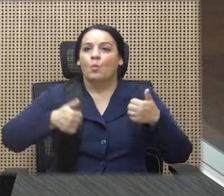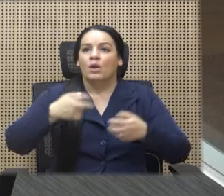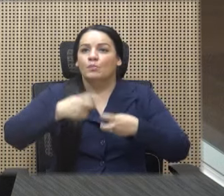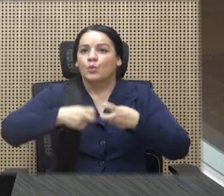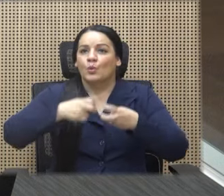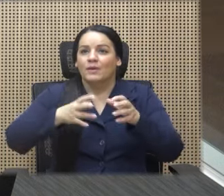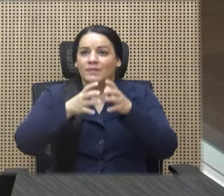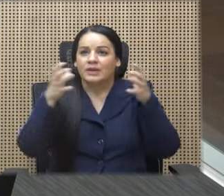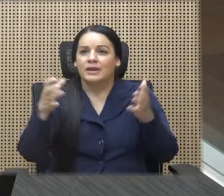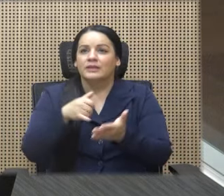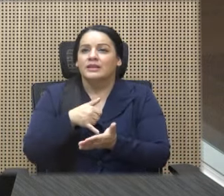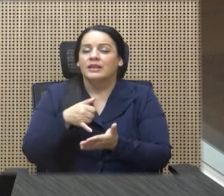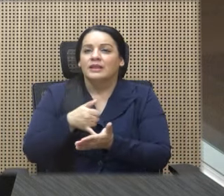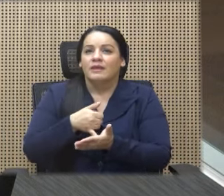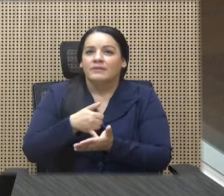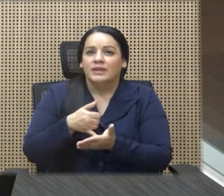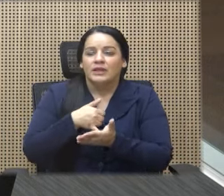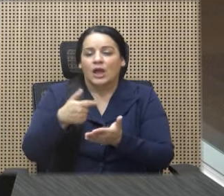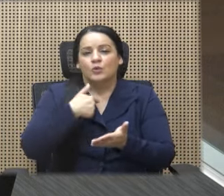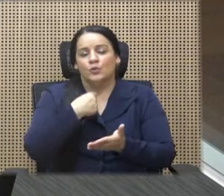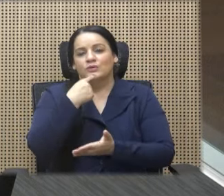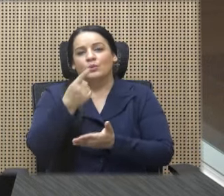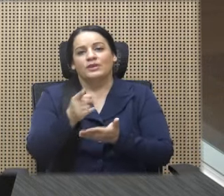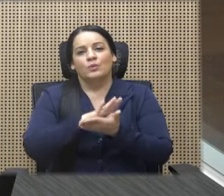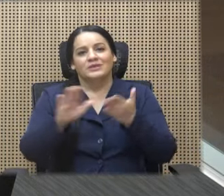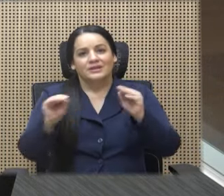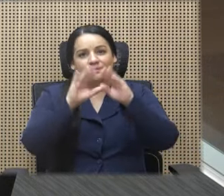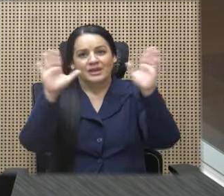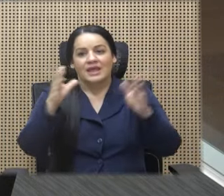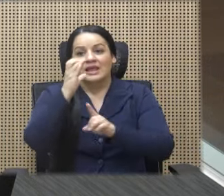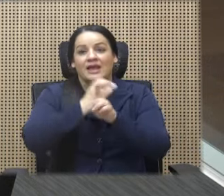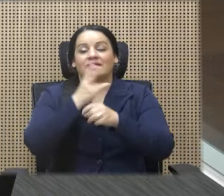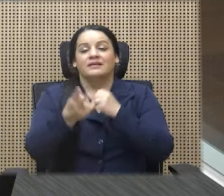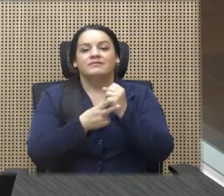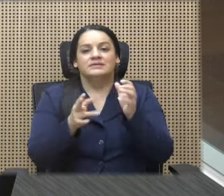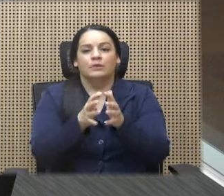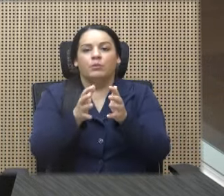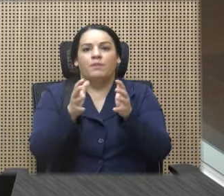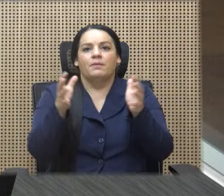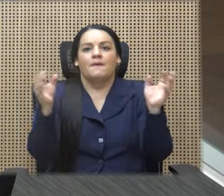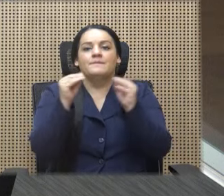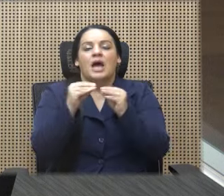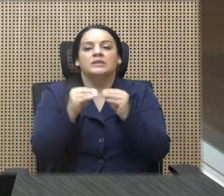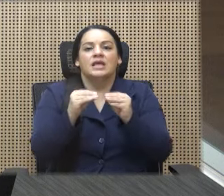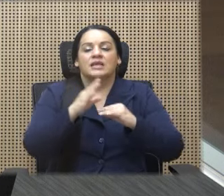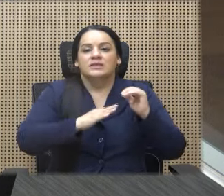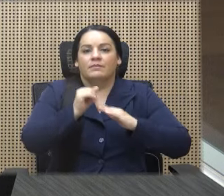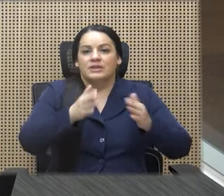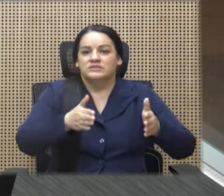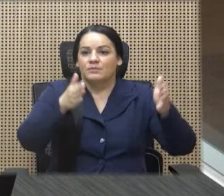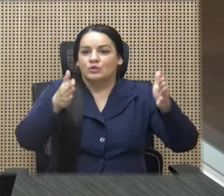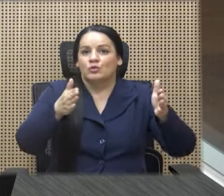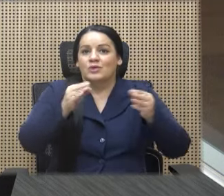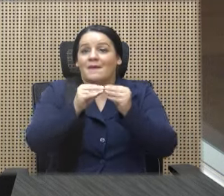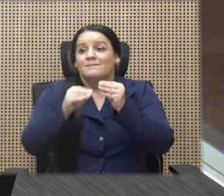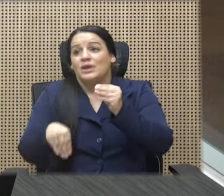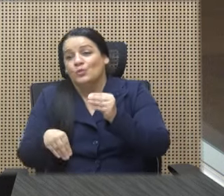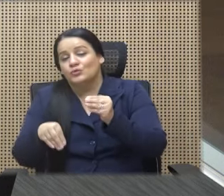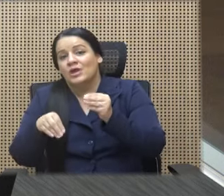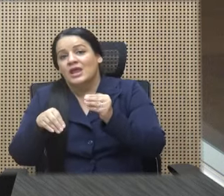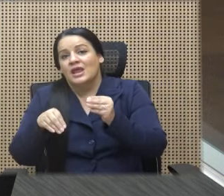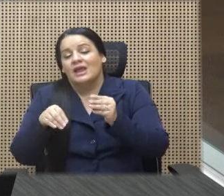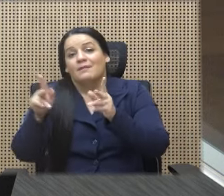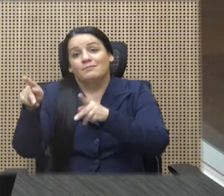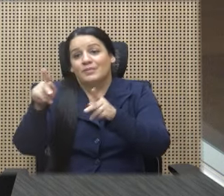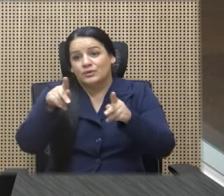gran debilidad y se lo digo aquí transparentemente? Cada vez se ha crecido más en establecimientos pero menos en recurso humano para poder de alguna manera